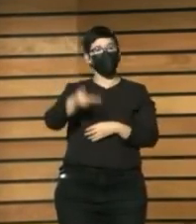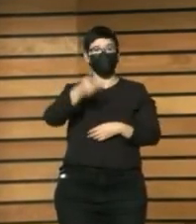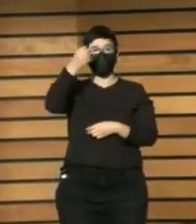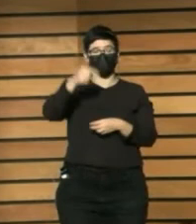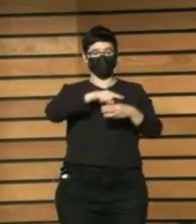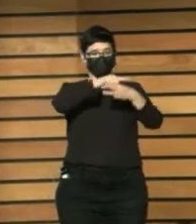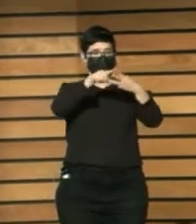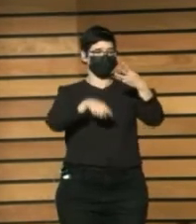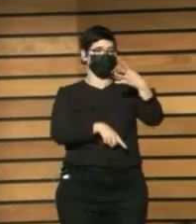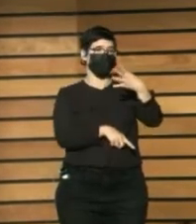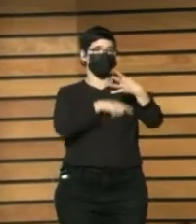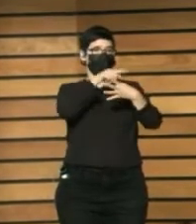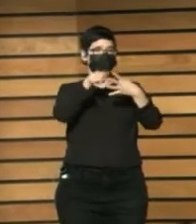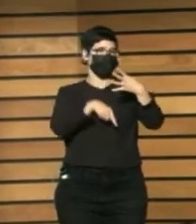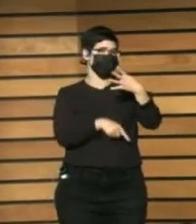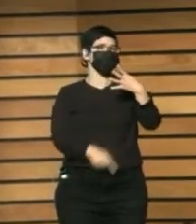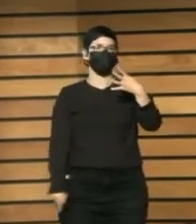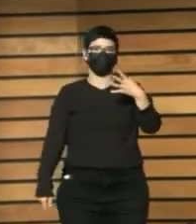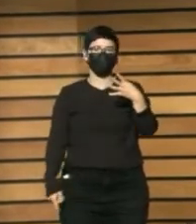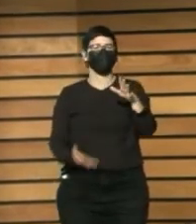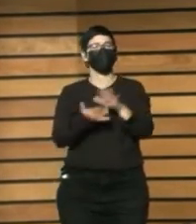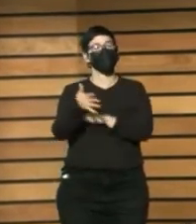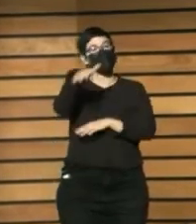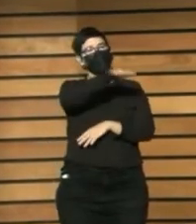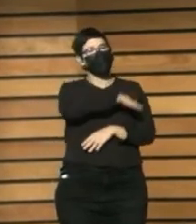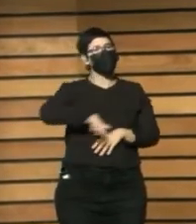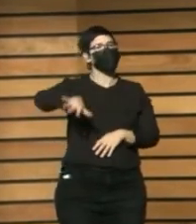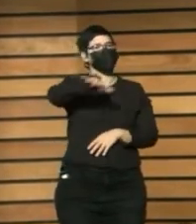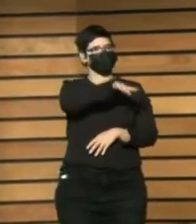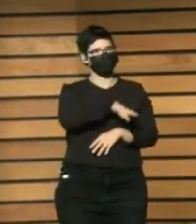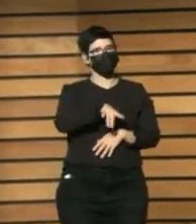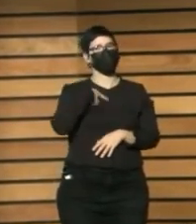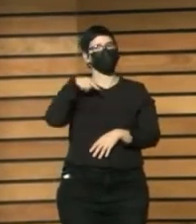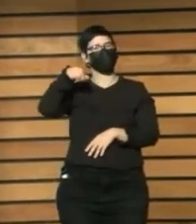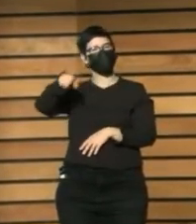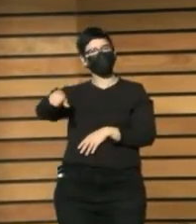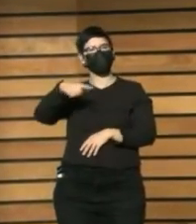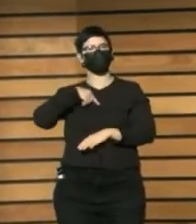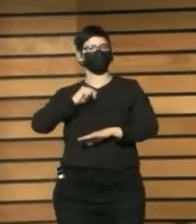tanto Desde luego También es un lugar Y un espacio Donde ejercer La ciudadanía